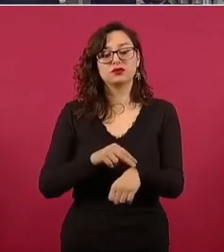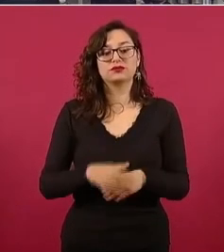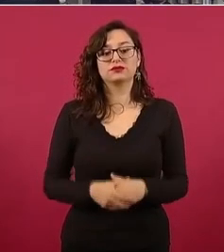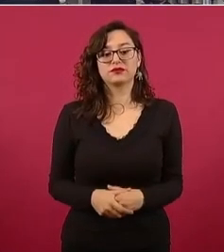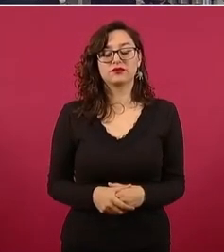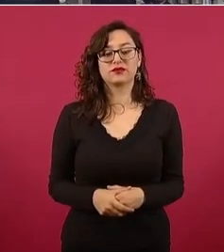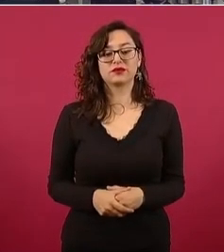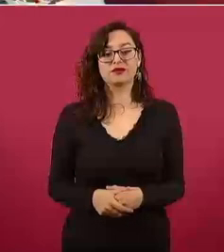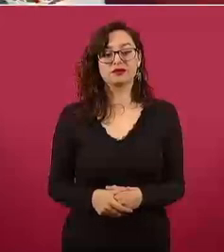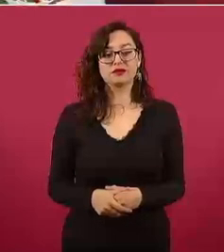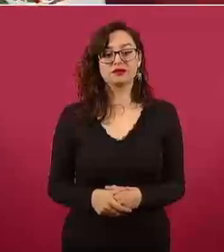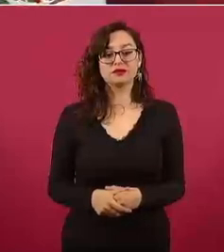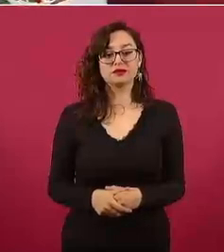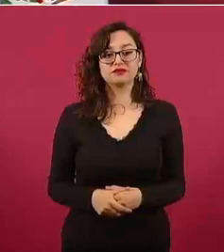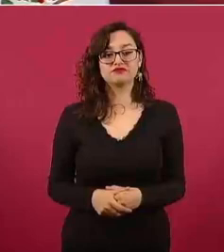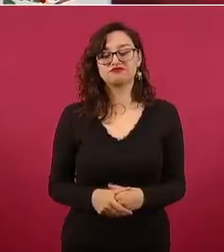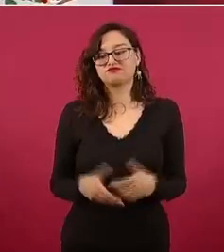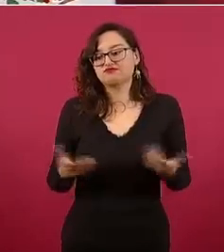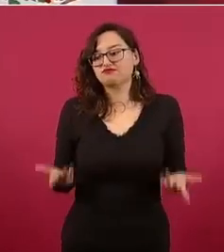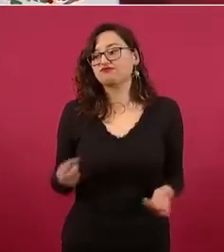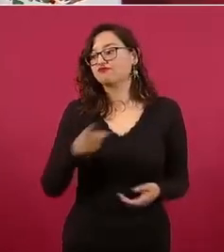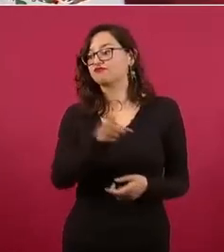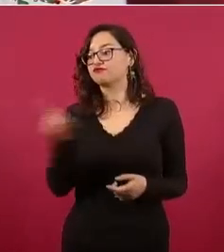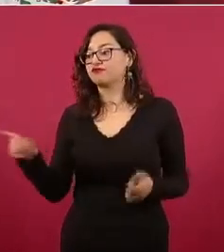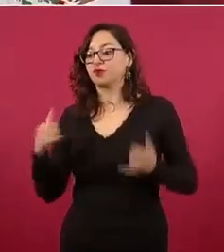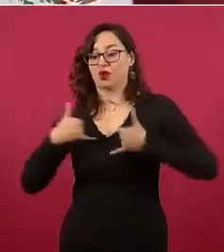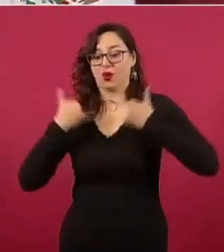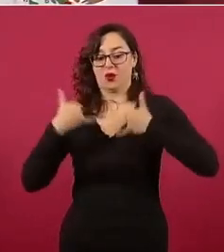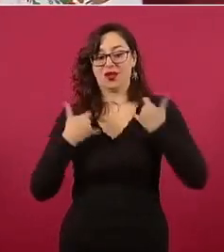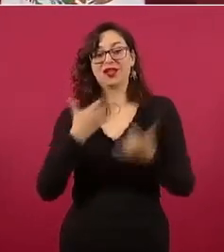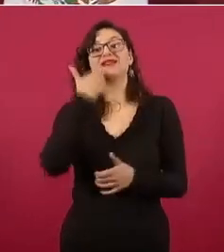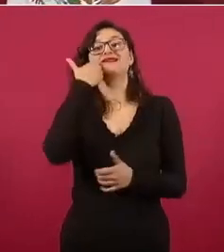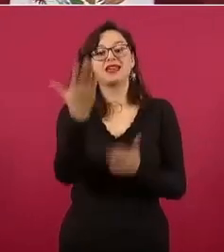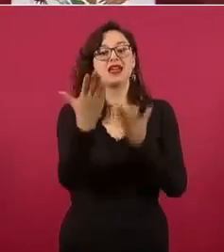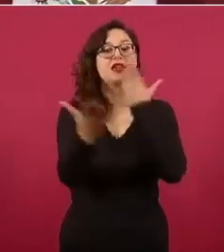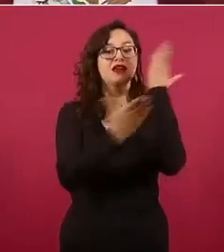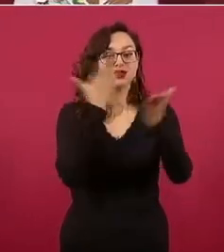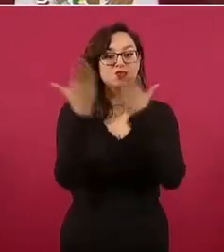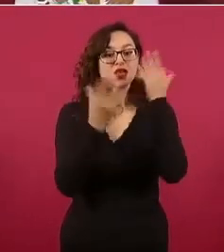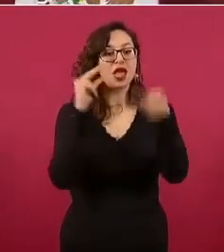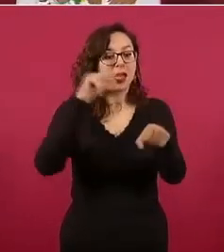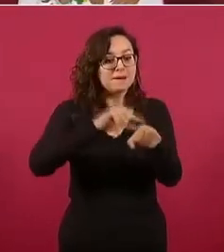rechazaron tanto a los jóvenes que querían estudiar medicina